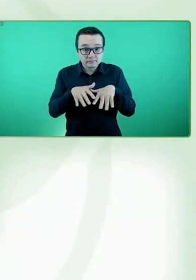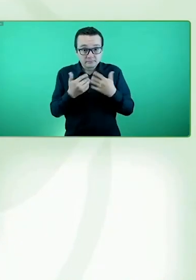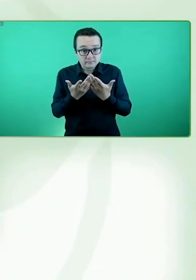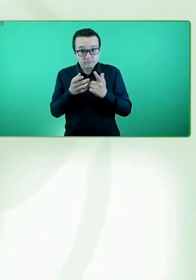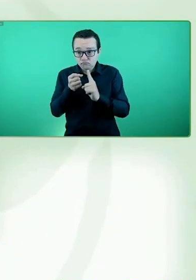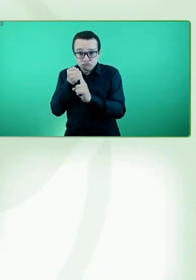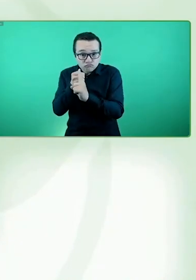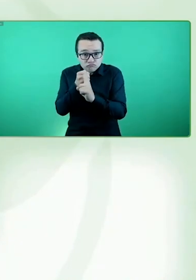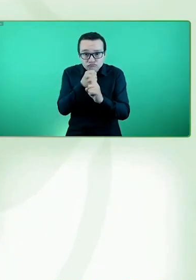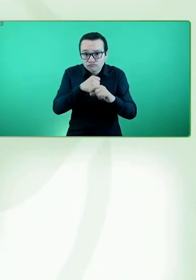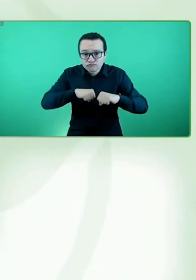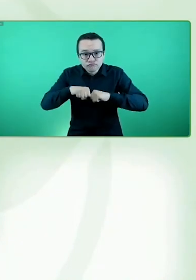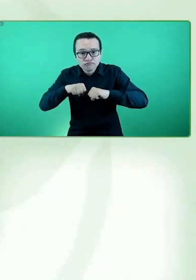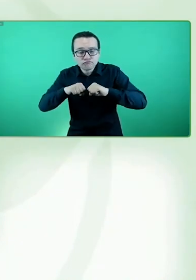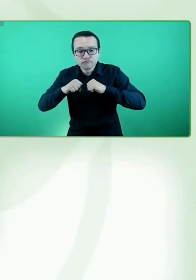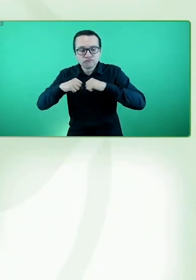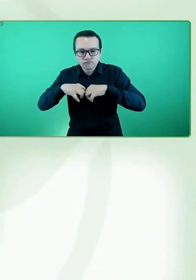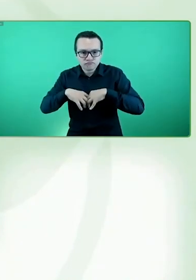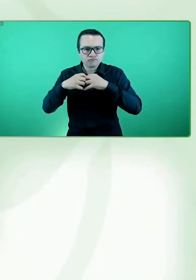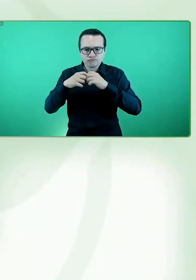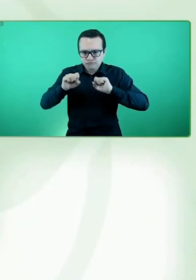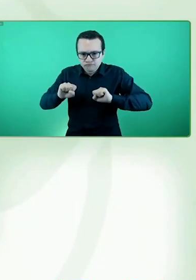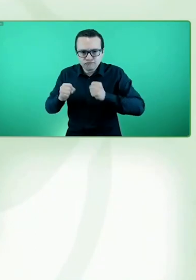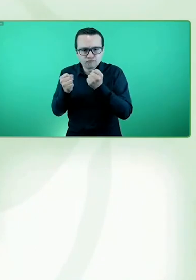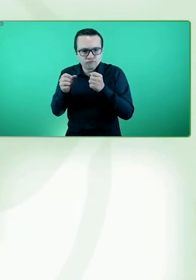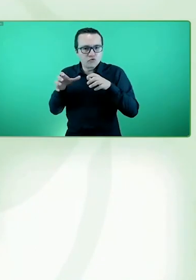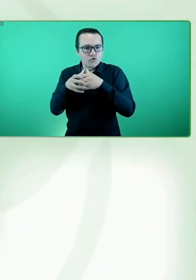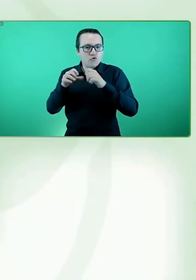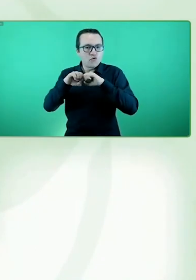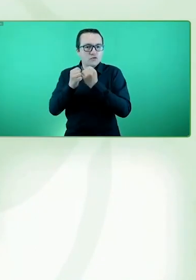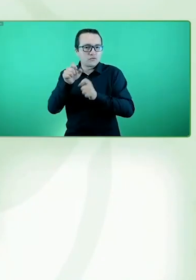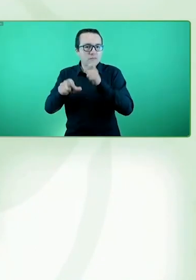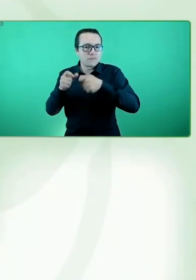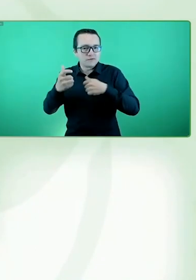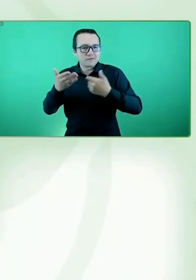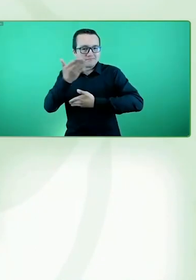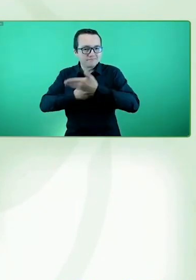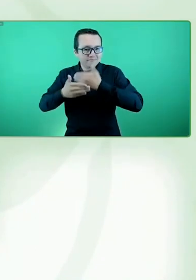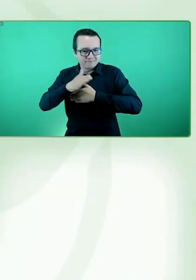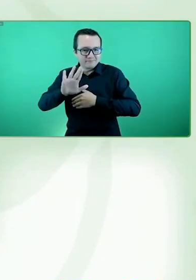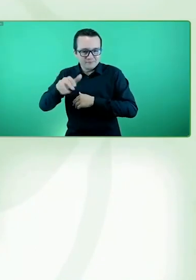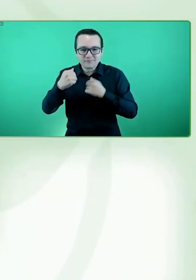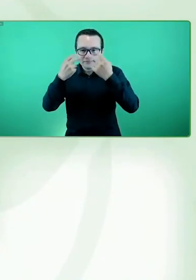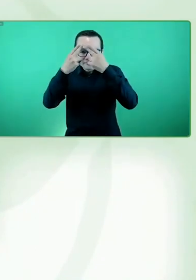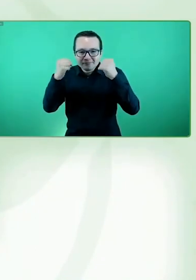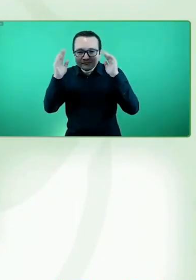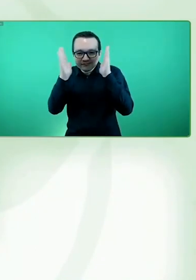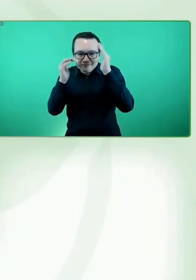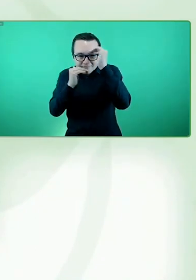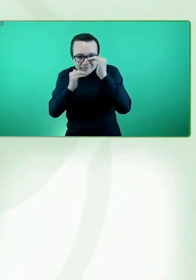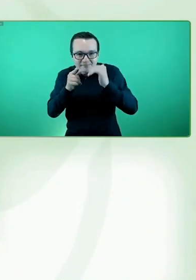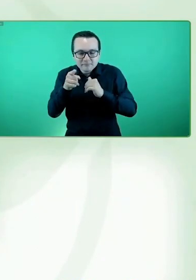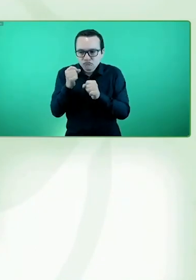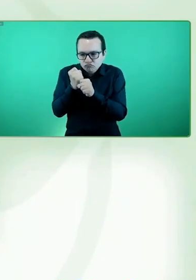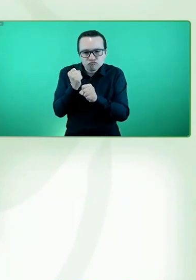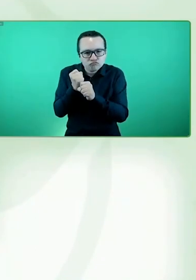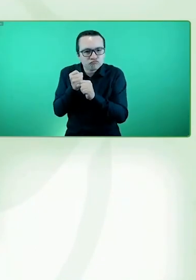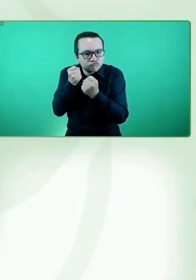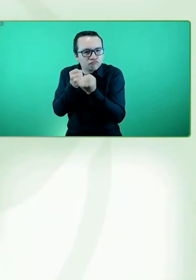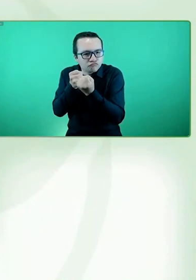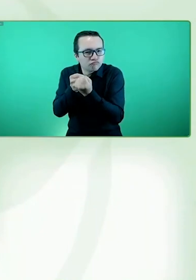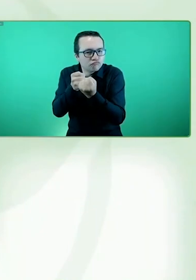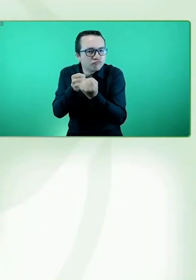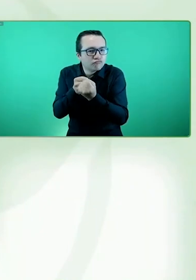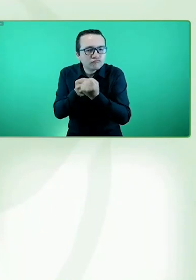ciegas y con baja visión, a través de proyectos específicos, y dar ese paso que decía Nacha, identificar lo que